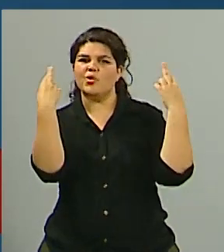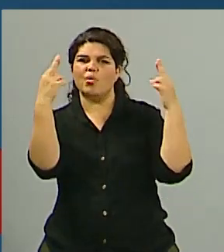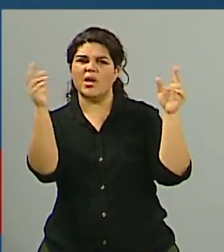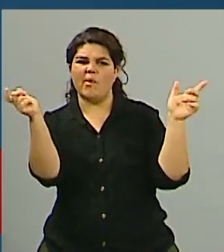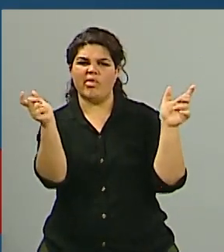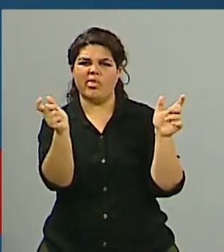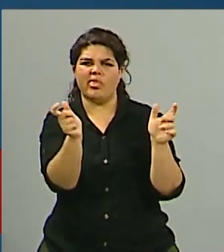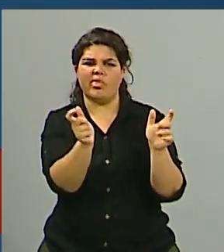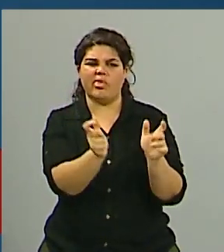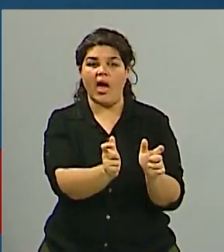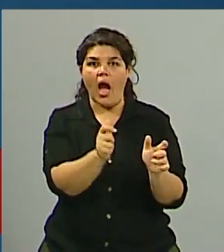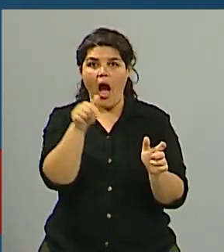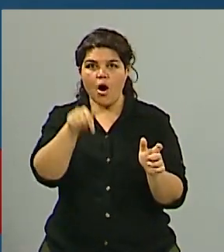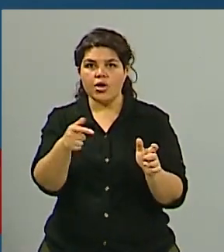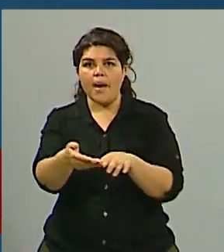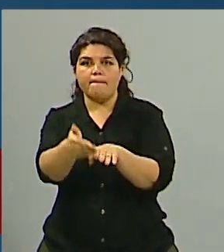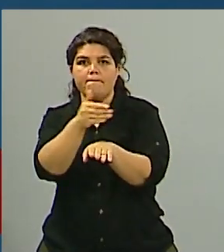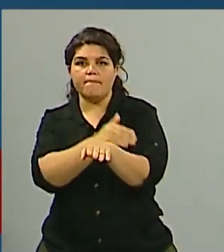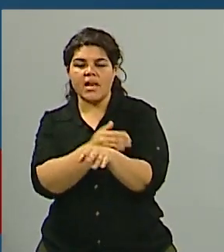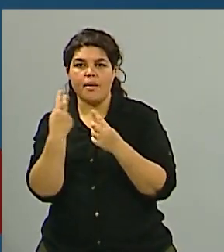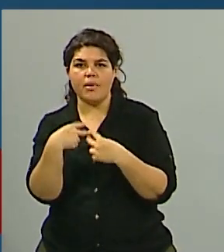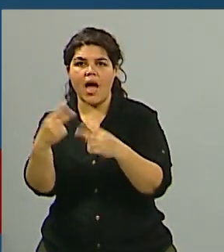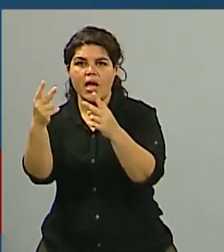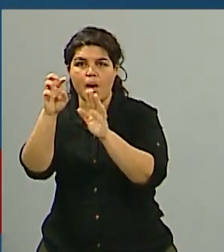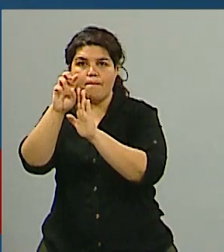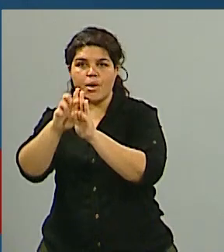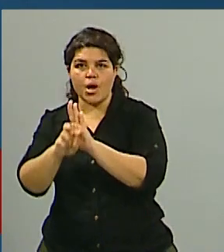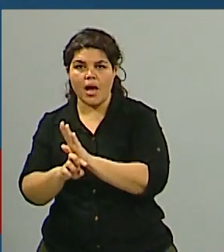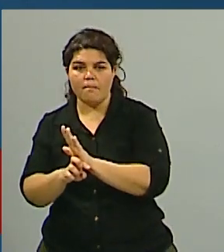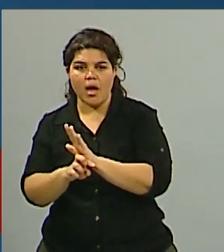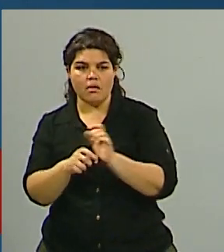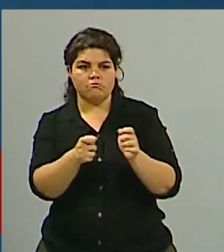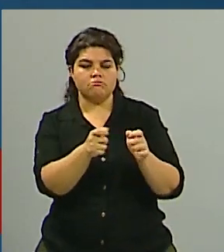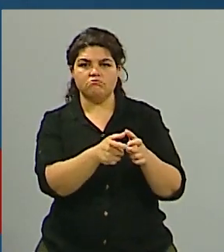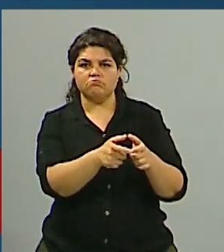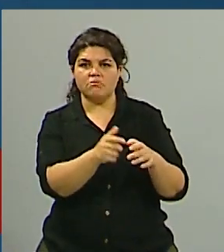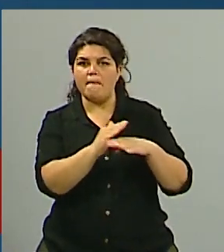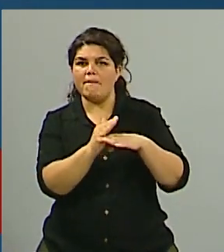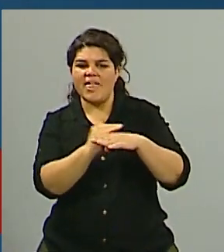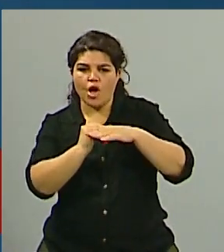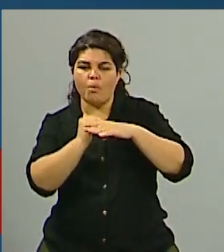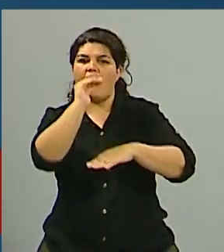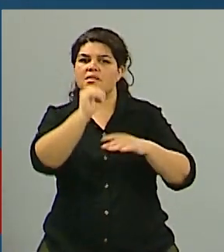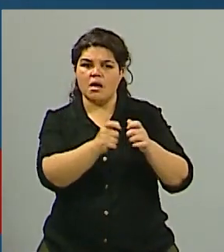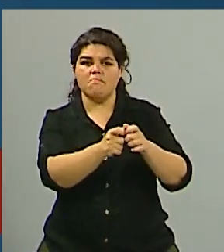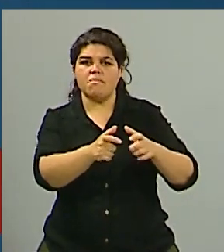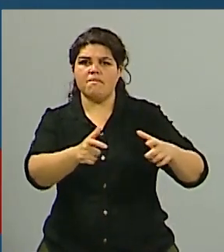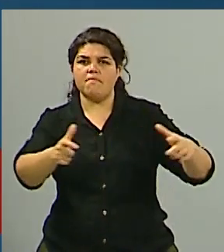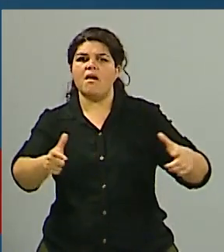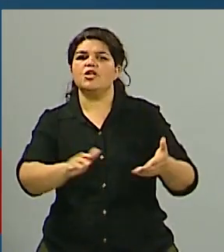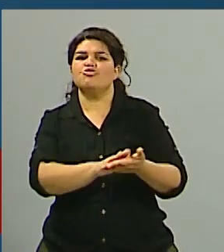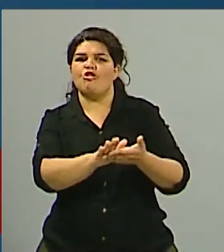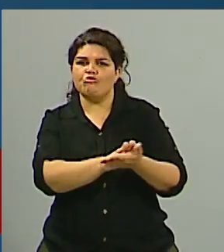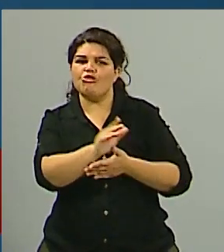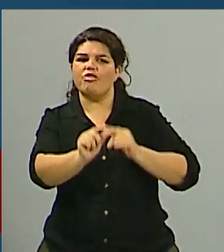pudo en parte corregir entonces desde ahí el hecho de que sin duda tanto Mendoza